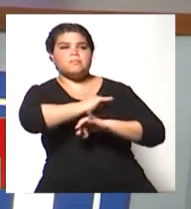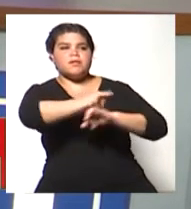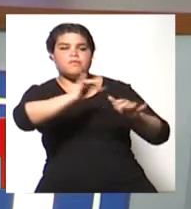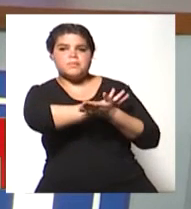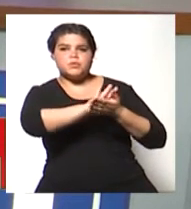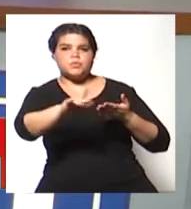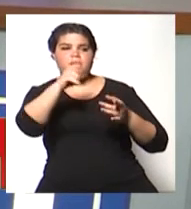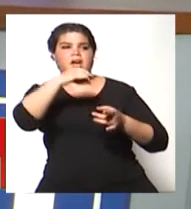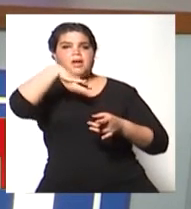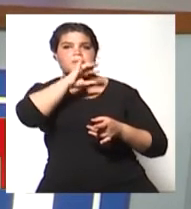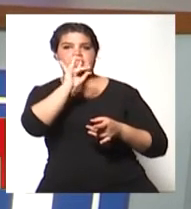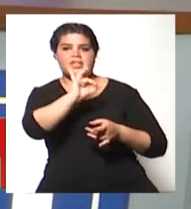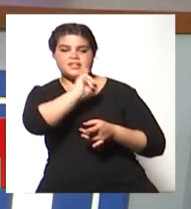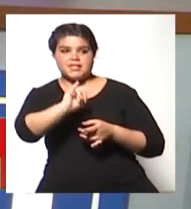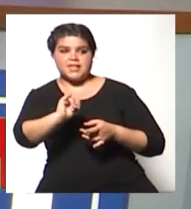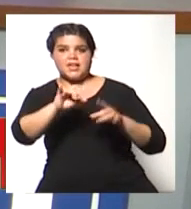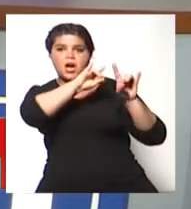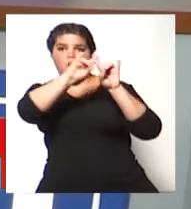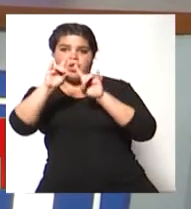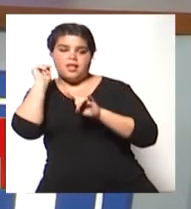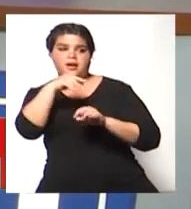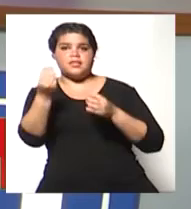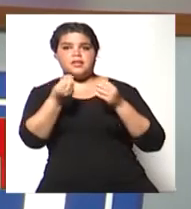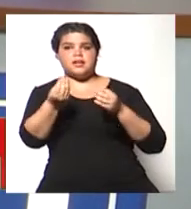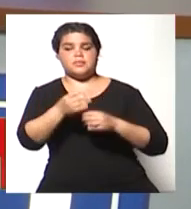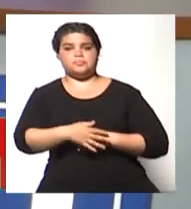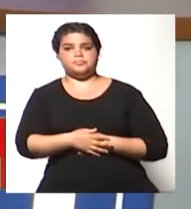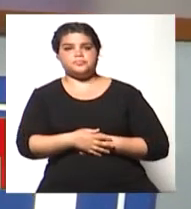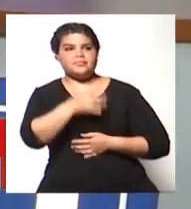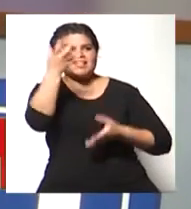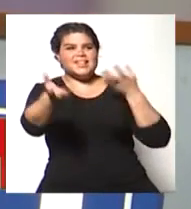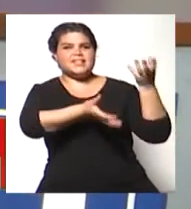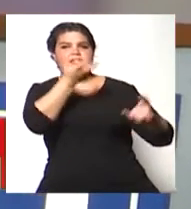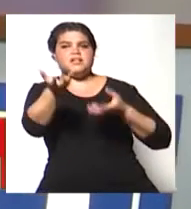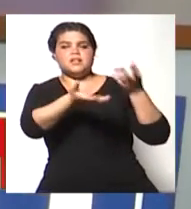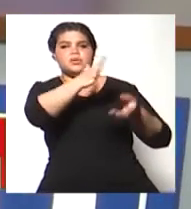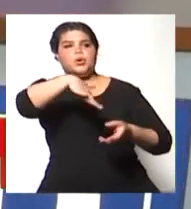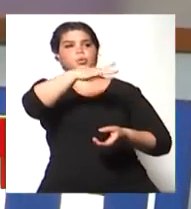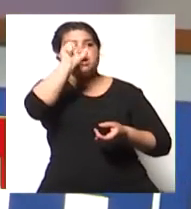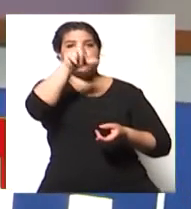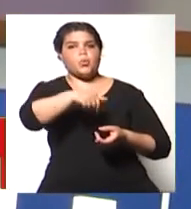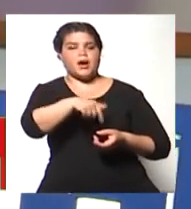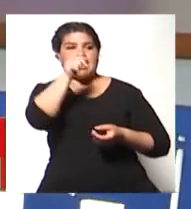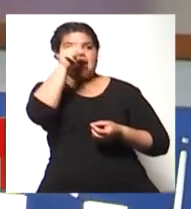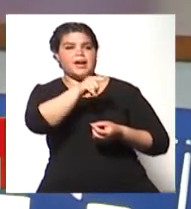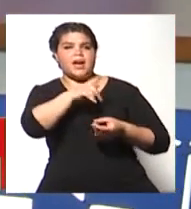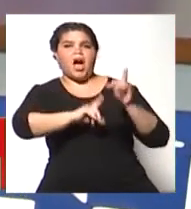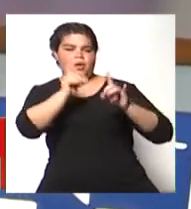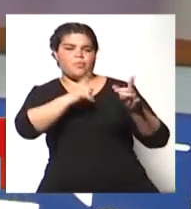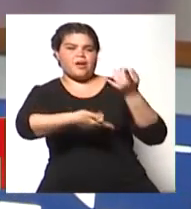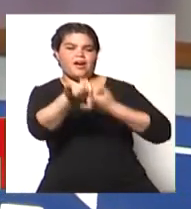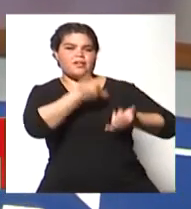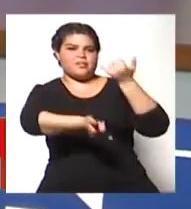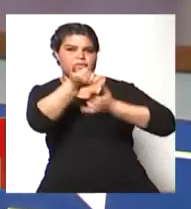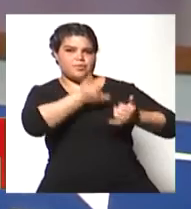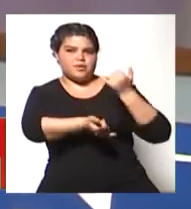poco del diario MZ Online sobre reportes de muchos incendios en la localidad y en el departamento de Luján de Cuyo. Algo ya manifestaste en la primera